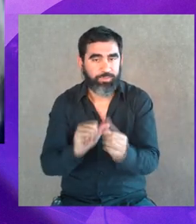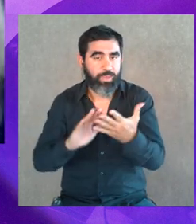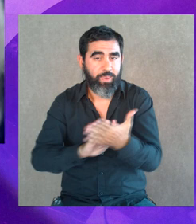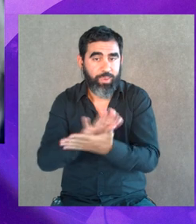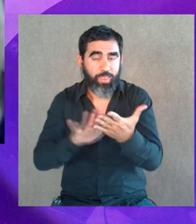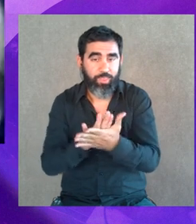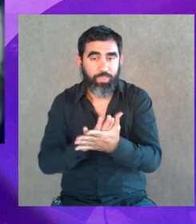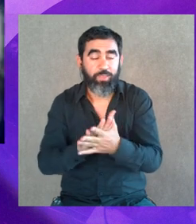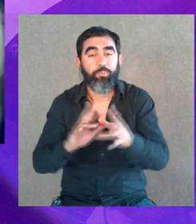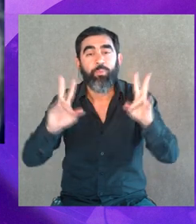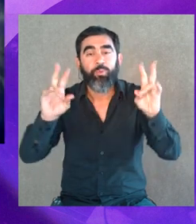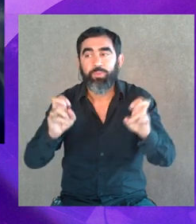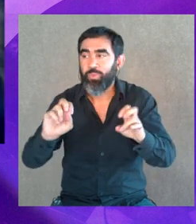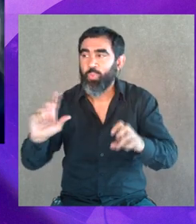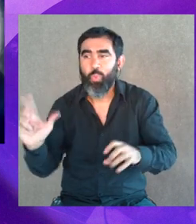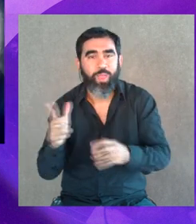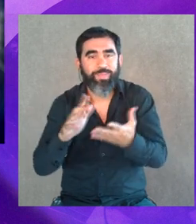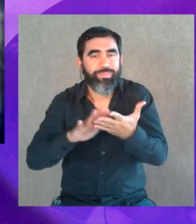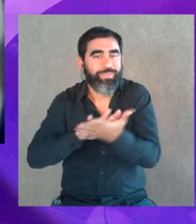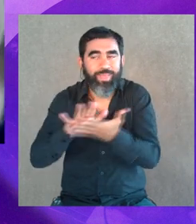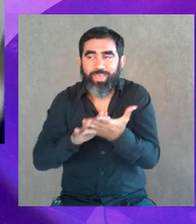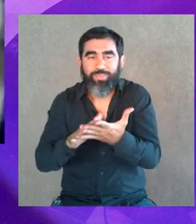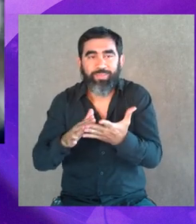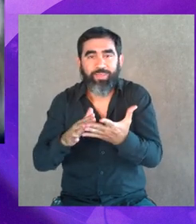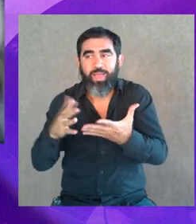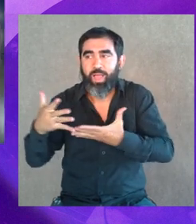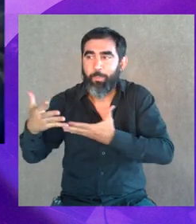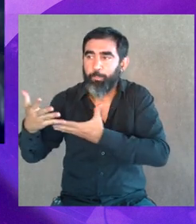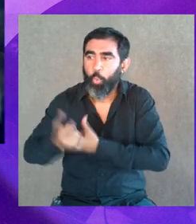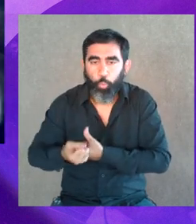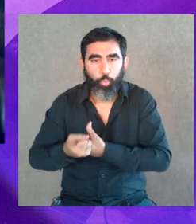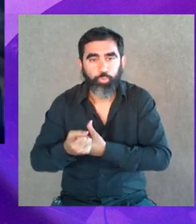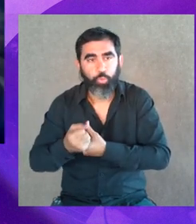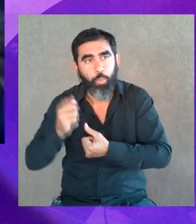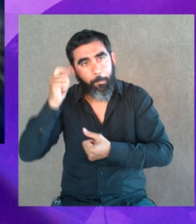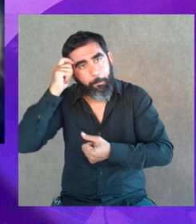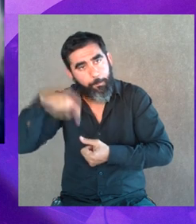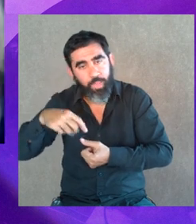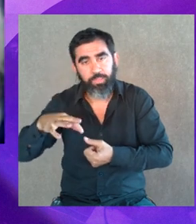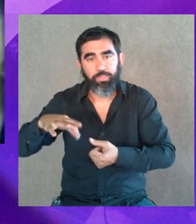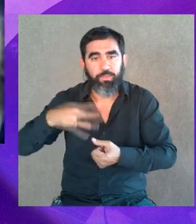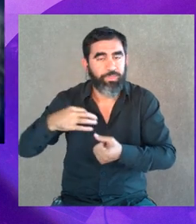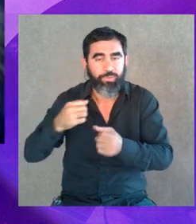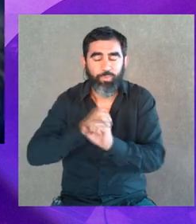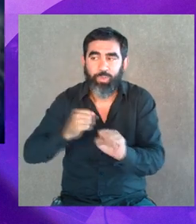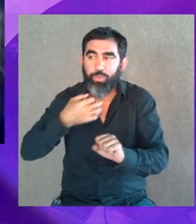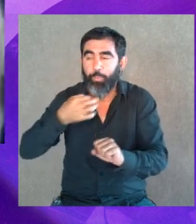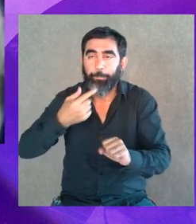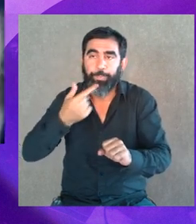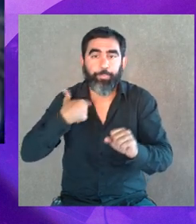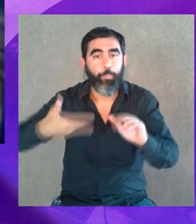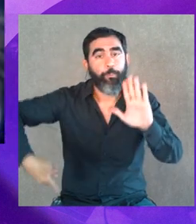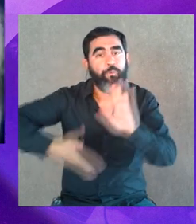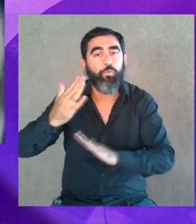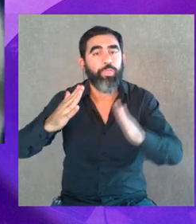porque desde el punto de vista psíquico no tienen herramientas, o porque no tienen una estrategia de vida para decir, me voy de